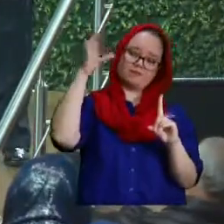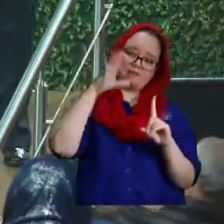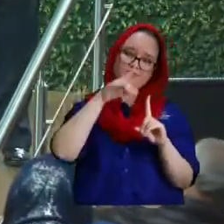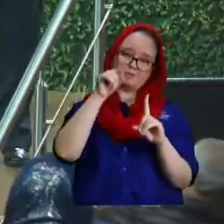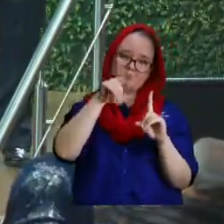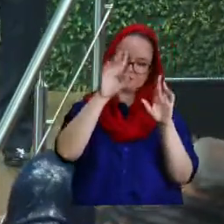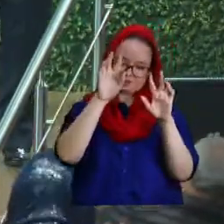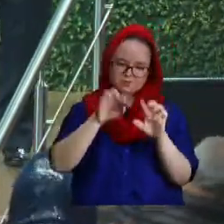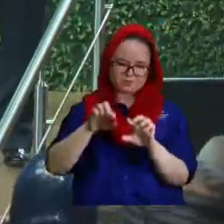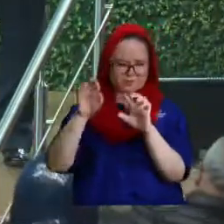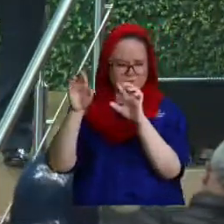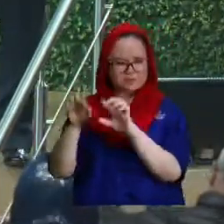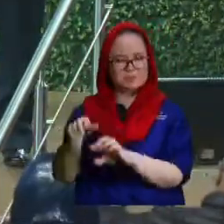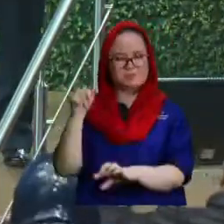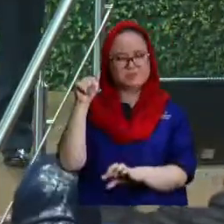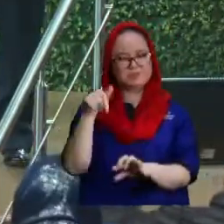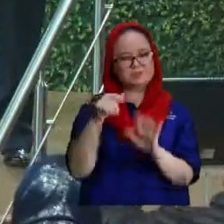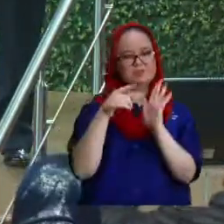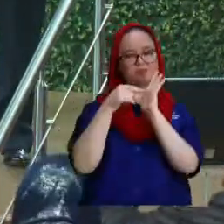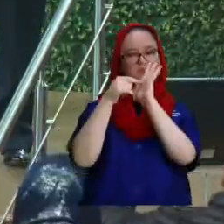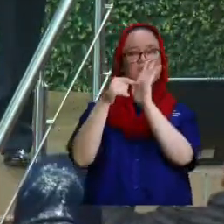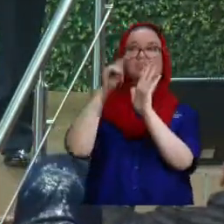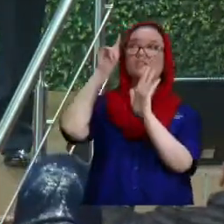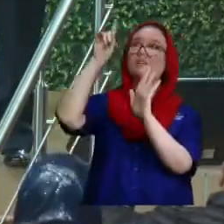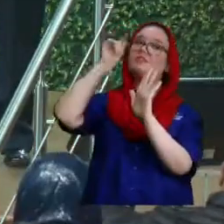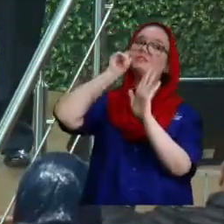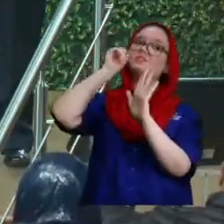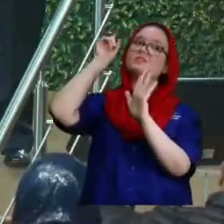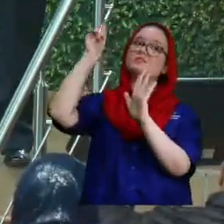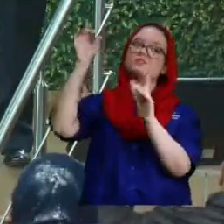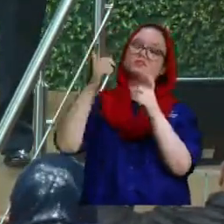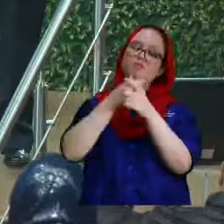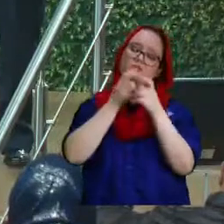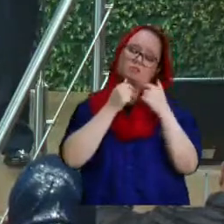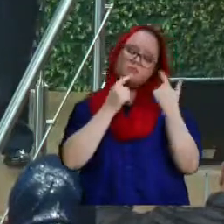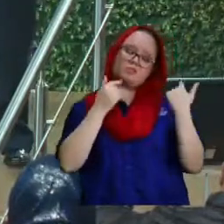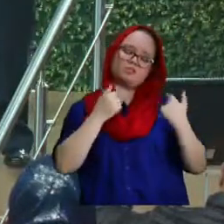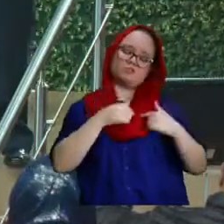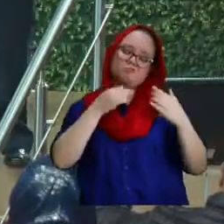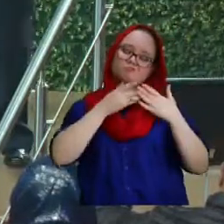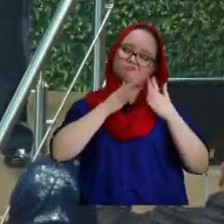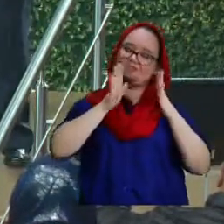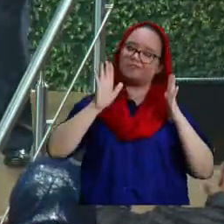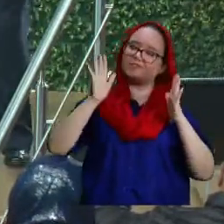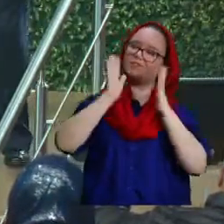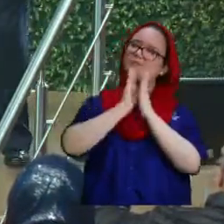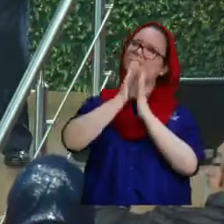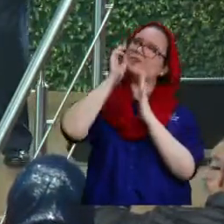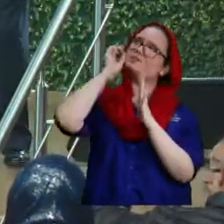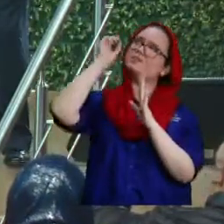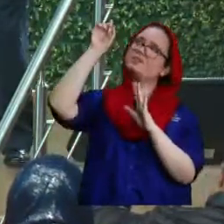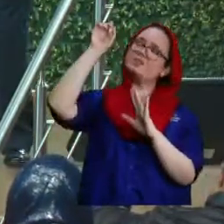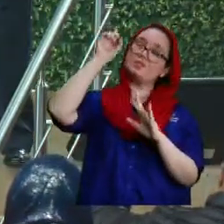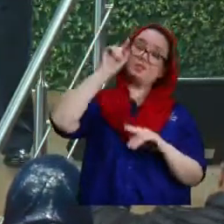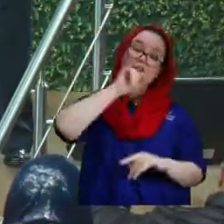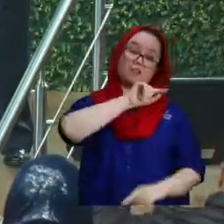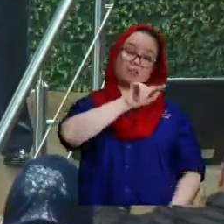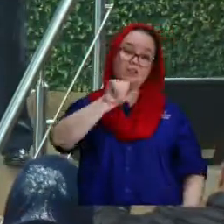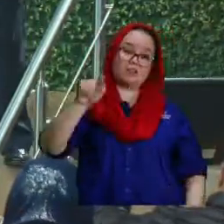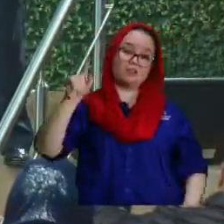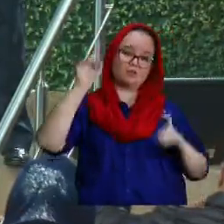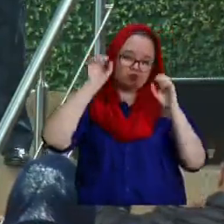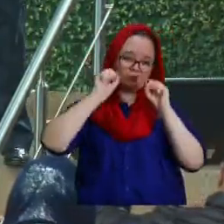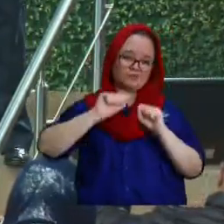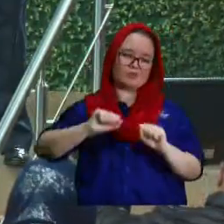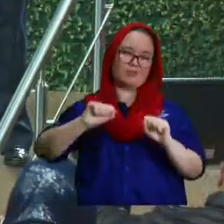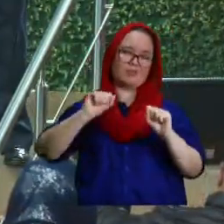estos hermanos que hoy se presentan delante de ti con un corazón abierto te suplicamos que ellos Señor sean